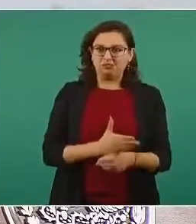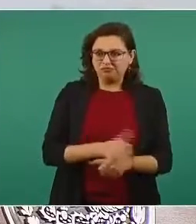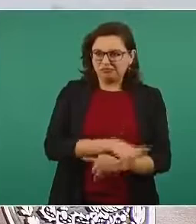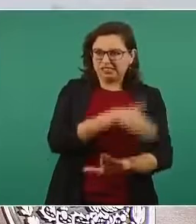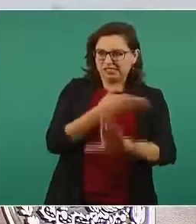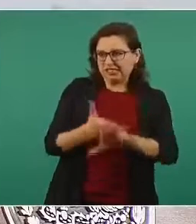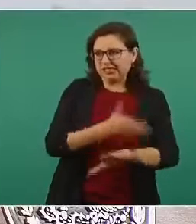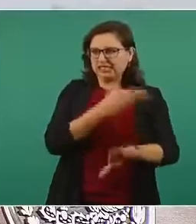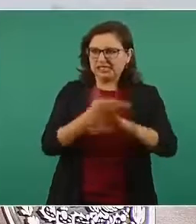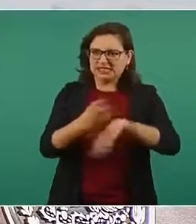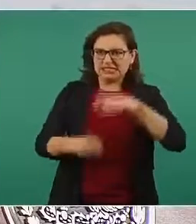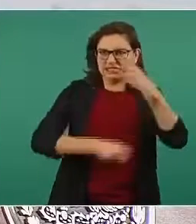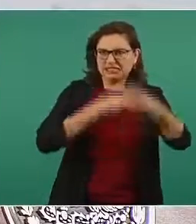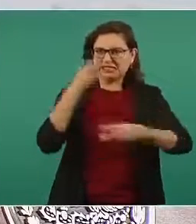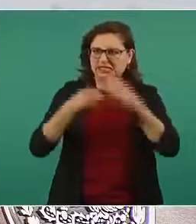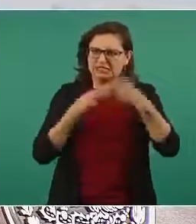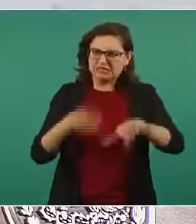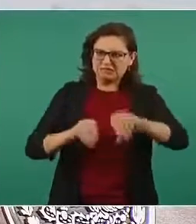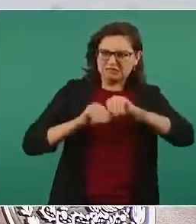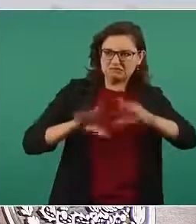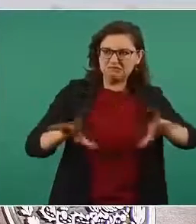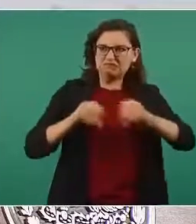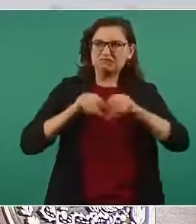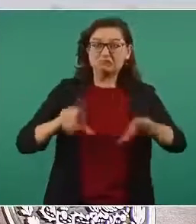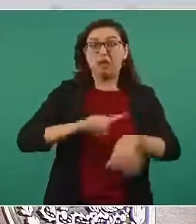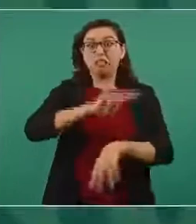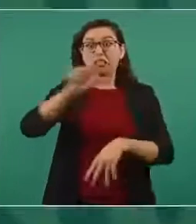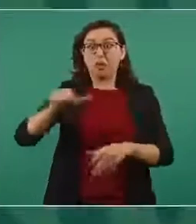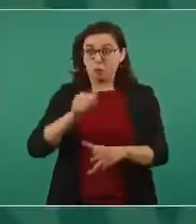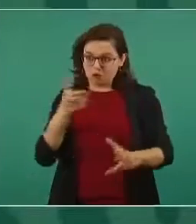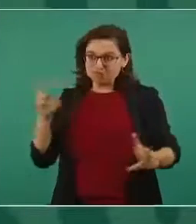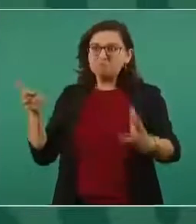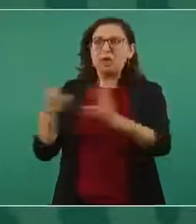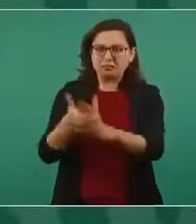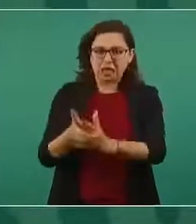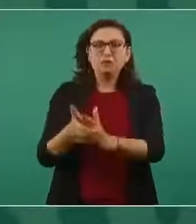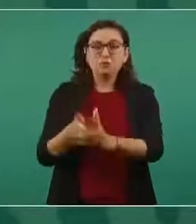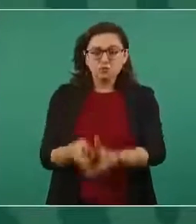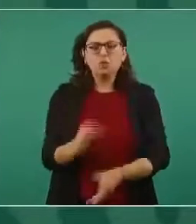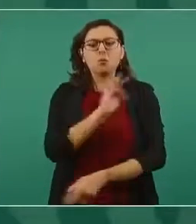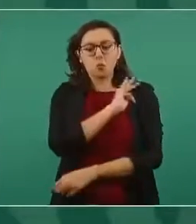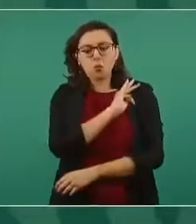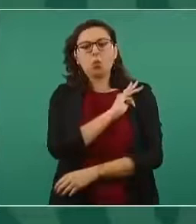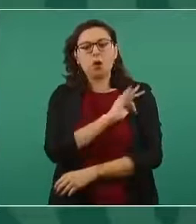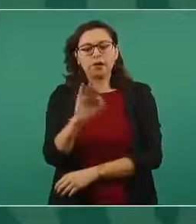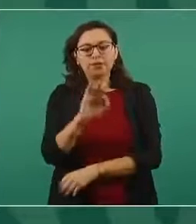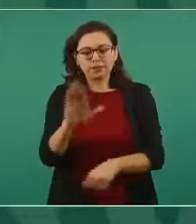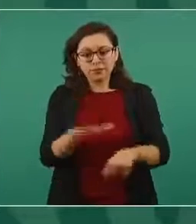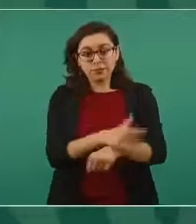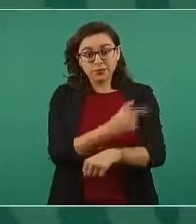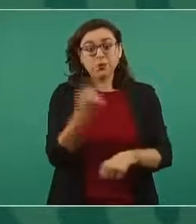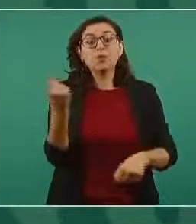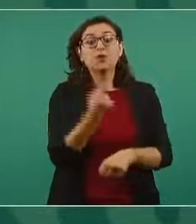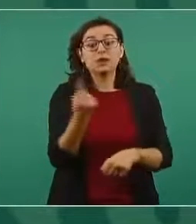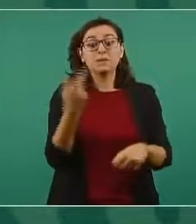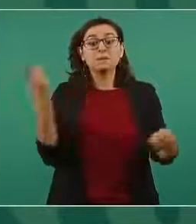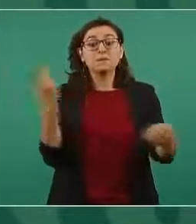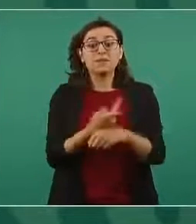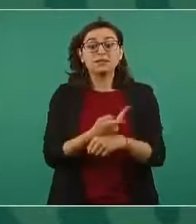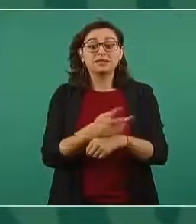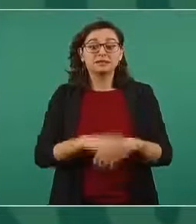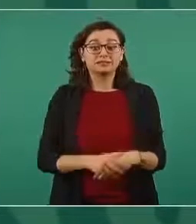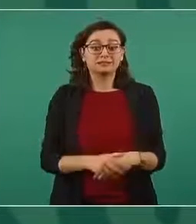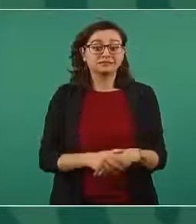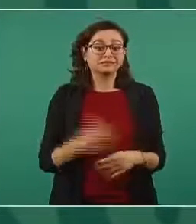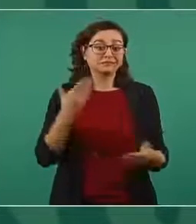no se logró en ese tiempo, lamentablemente, la